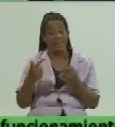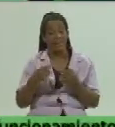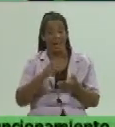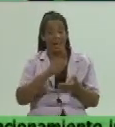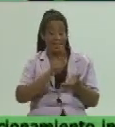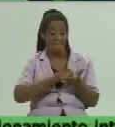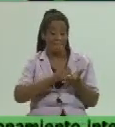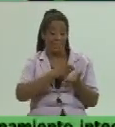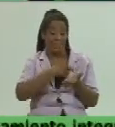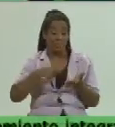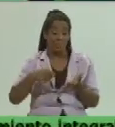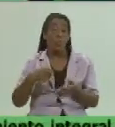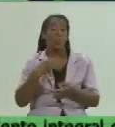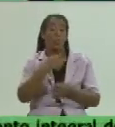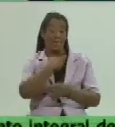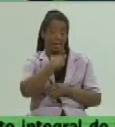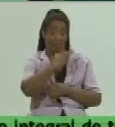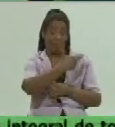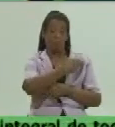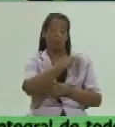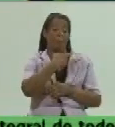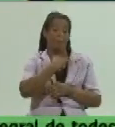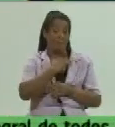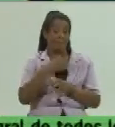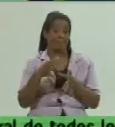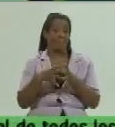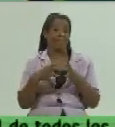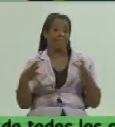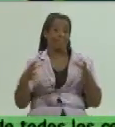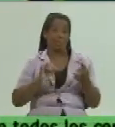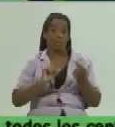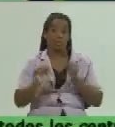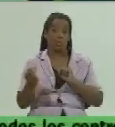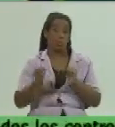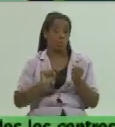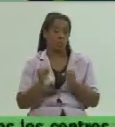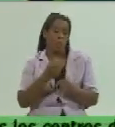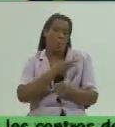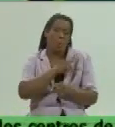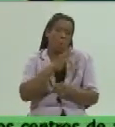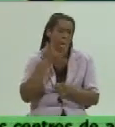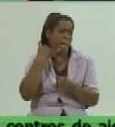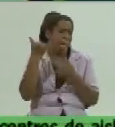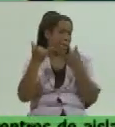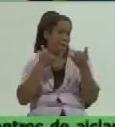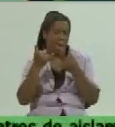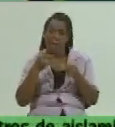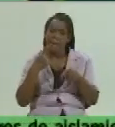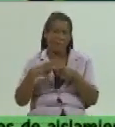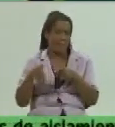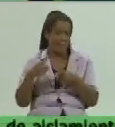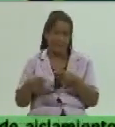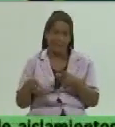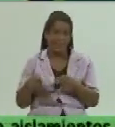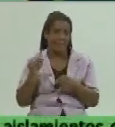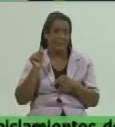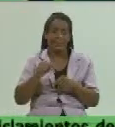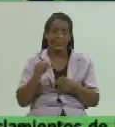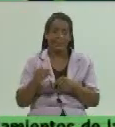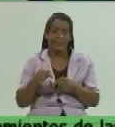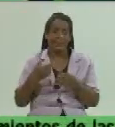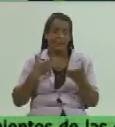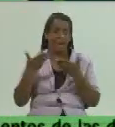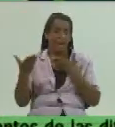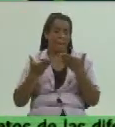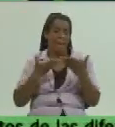responsabilidad independientemente del control popular que usted ha hecho referencia nuestras autoridades que han estado también intercambiando con los